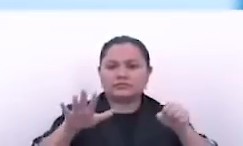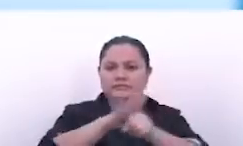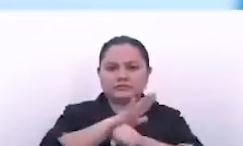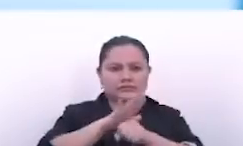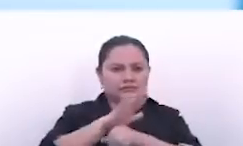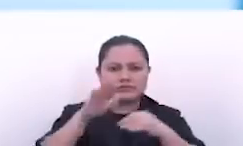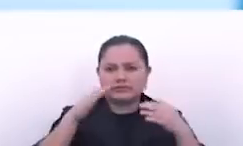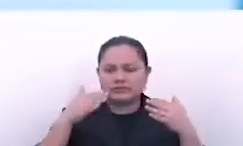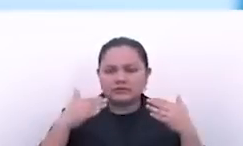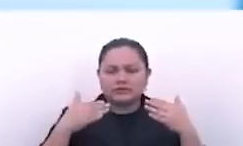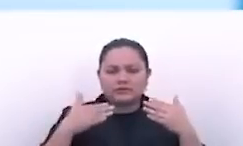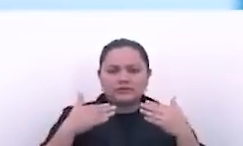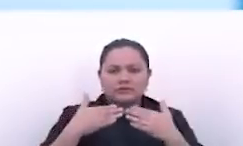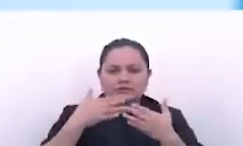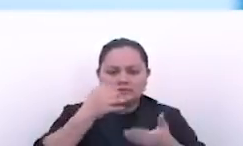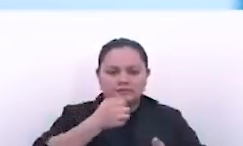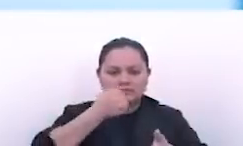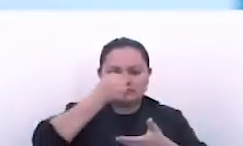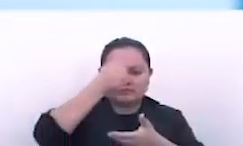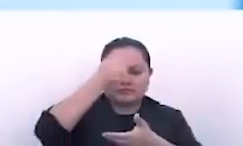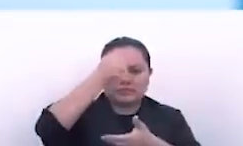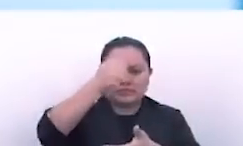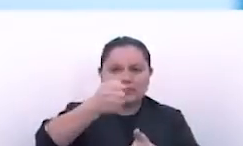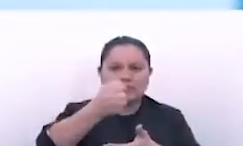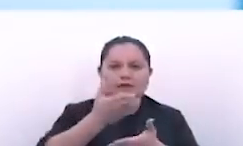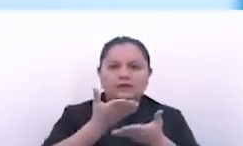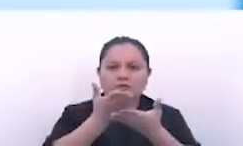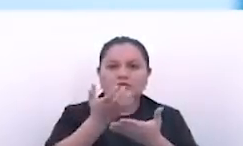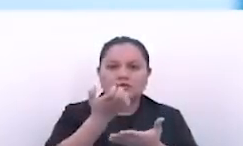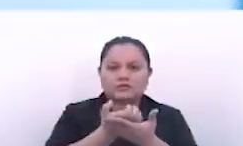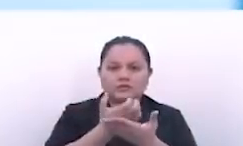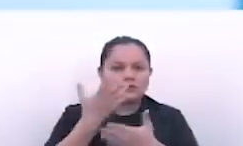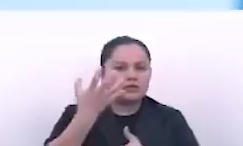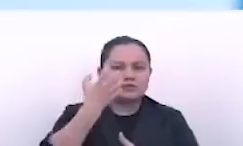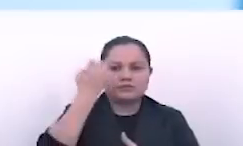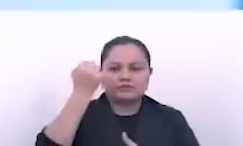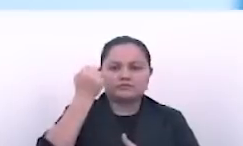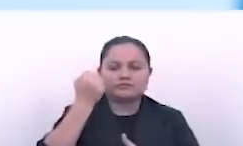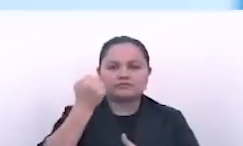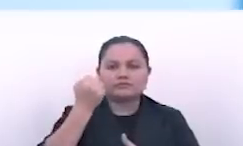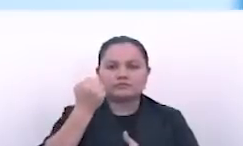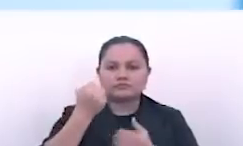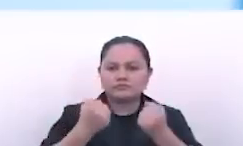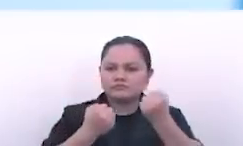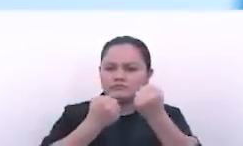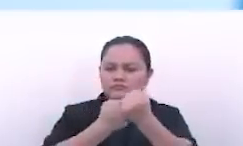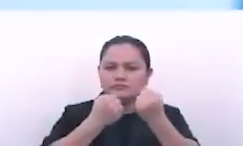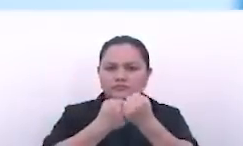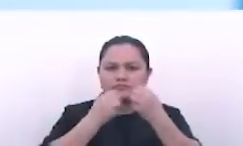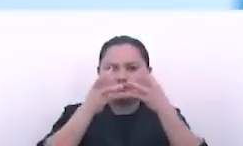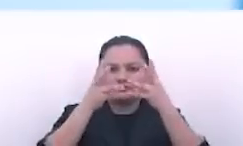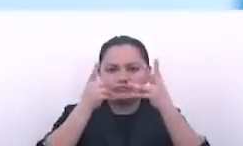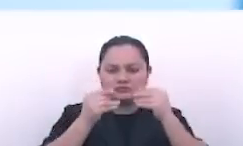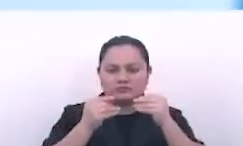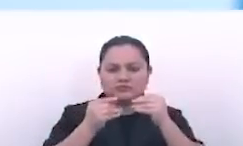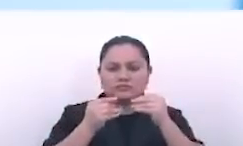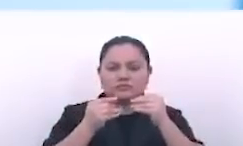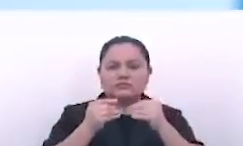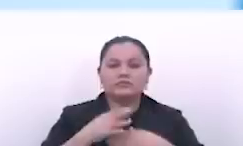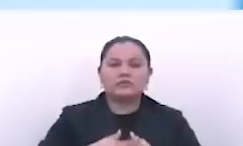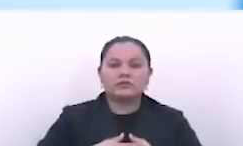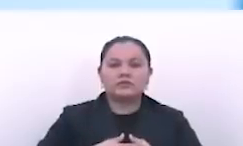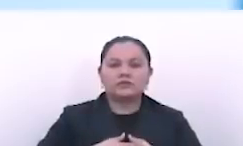la entrega de este subsidio que es muy importante. Un refuerzo presupuestario de casi